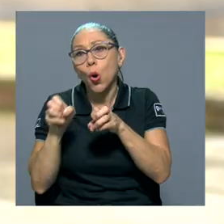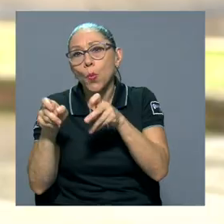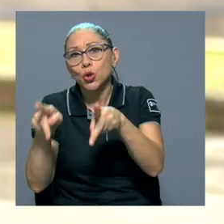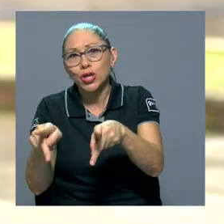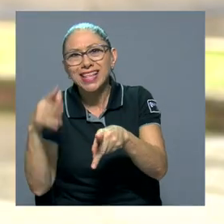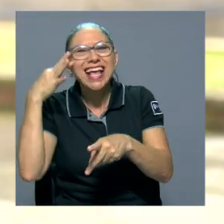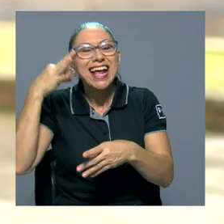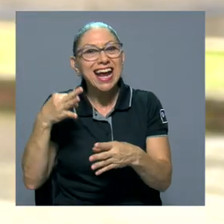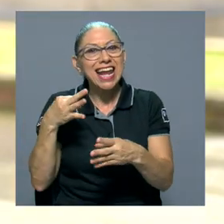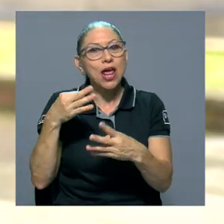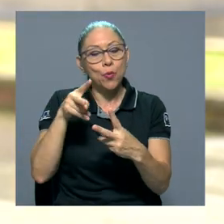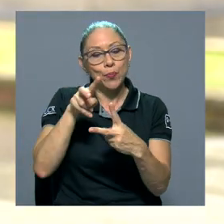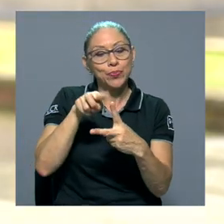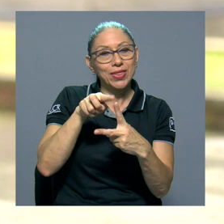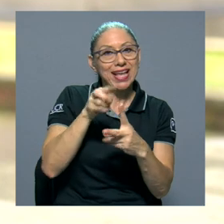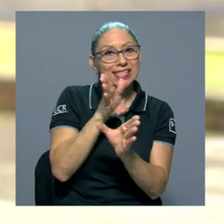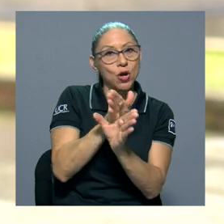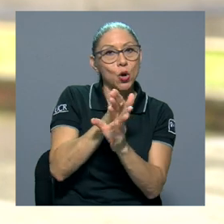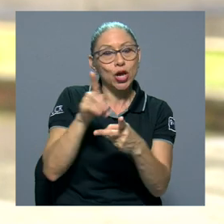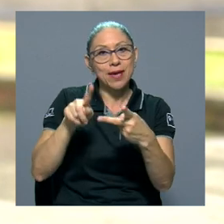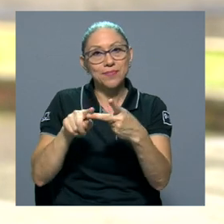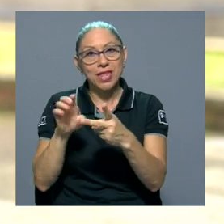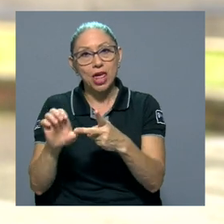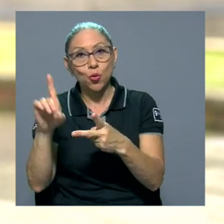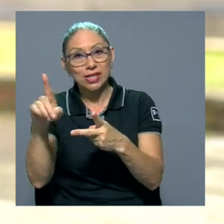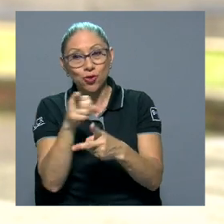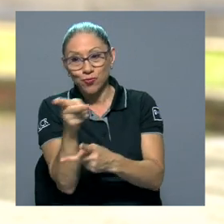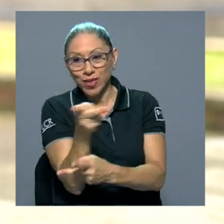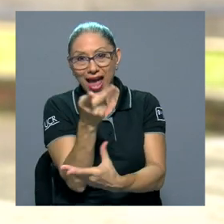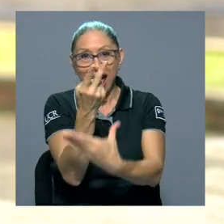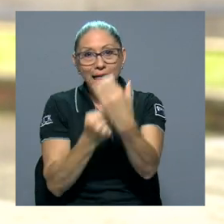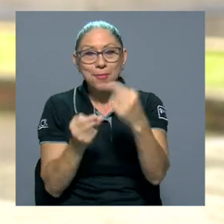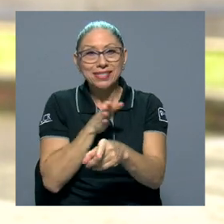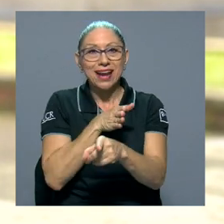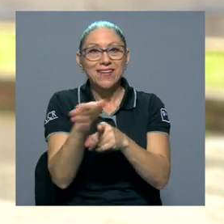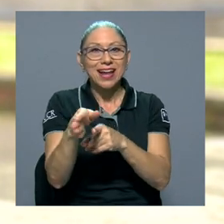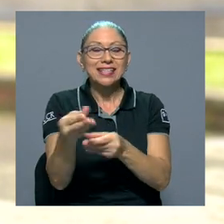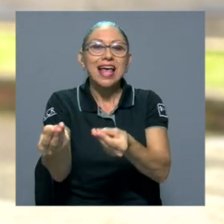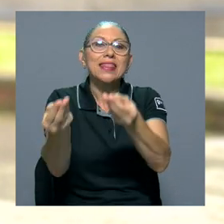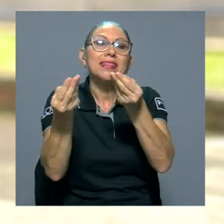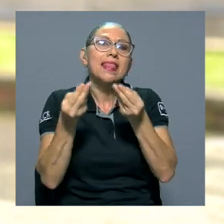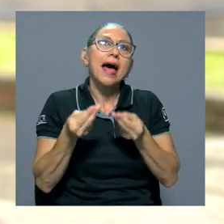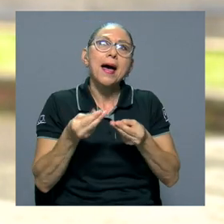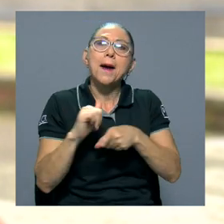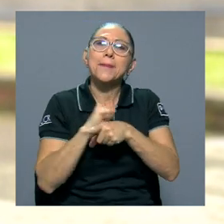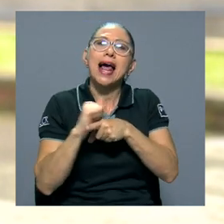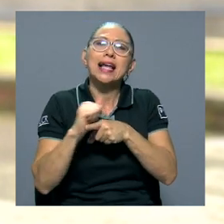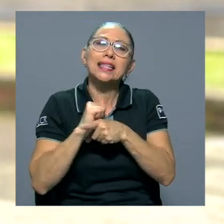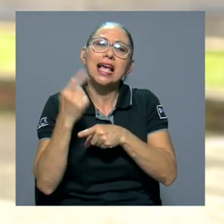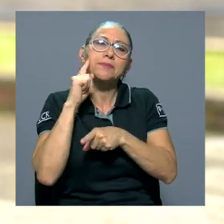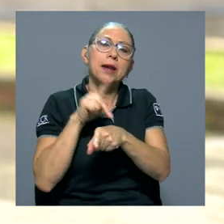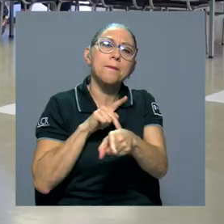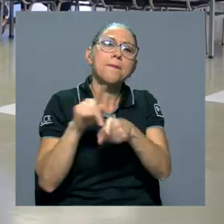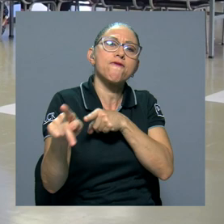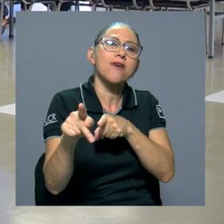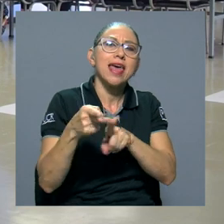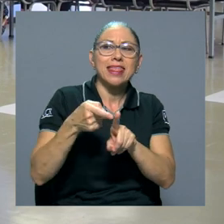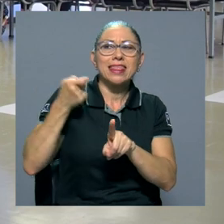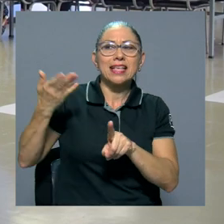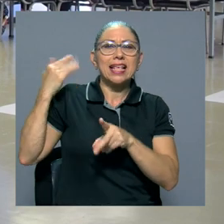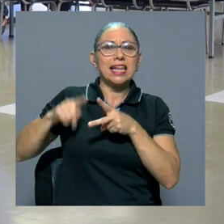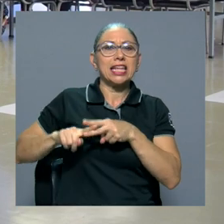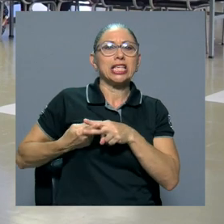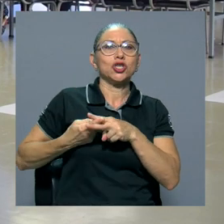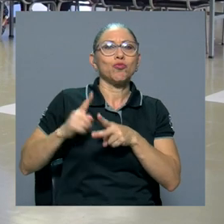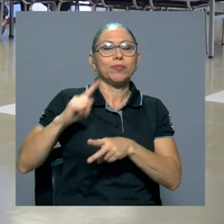que ambas carreras, tanto psicología como educación, ofrecen prácticas profesionalizantes desde el inicio, como desde el primer año.